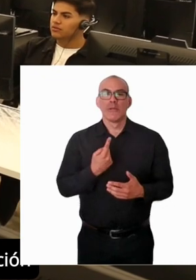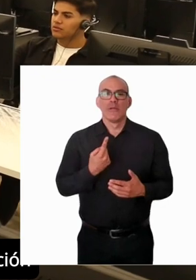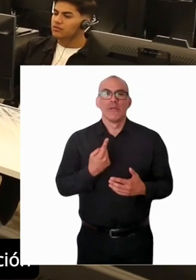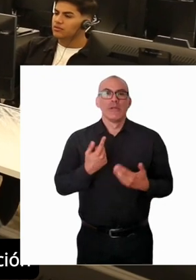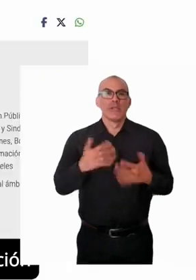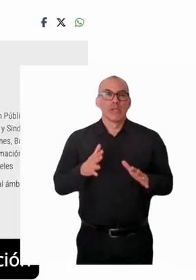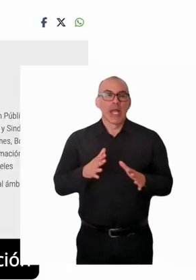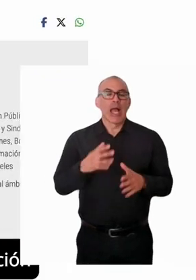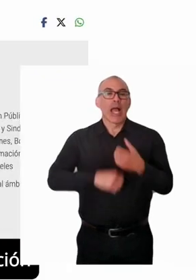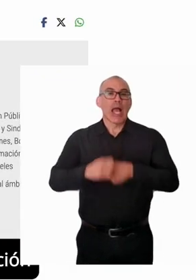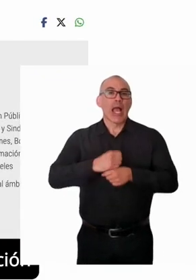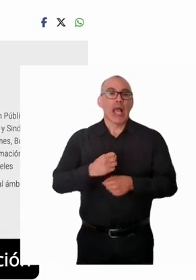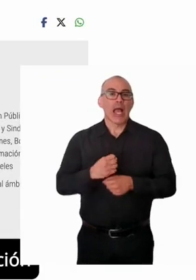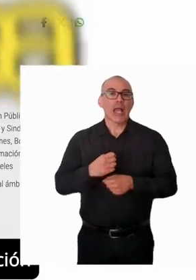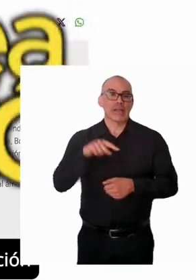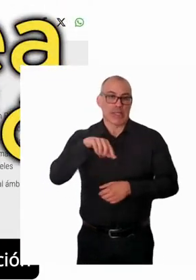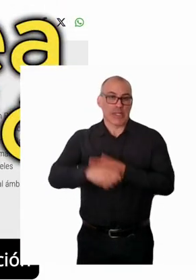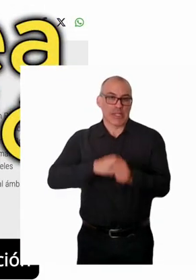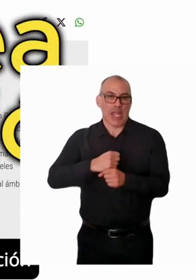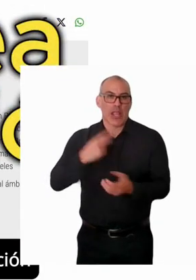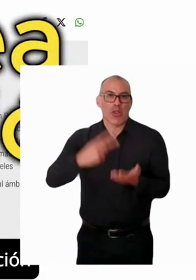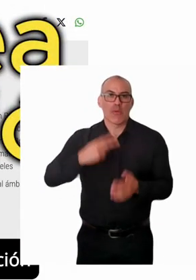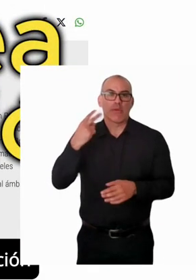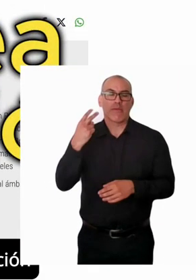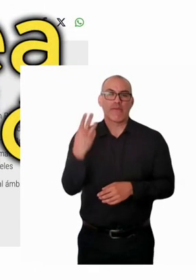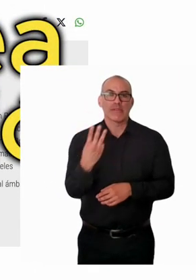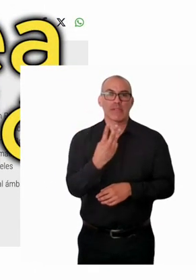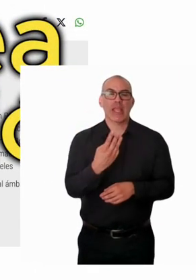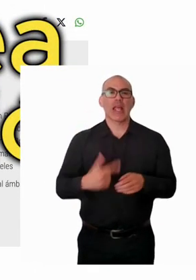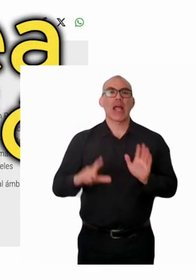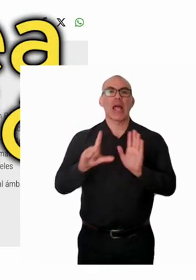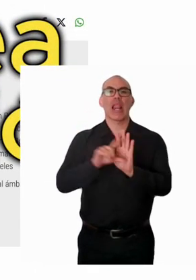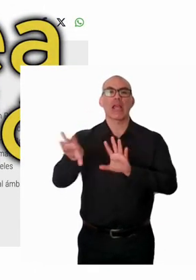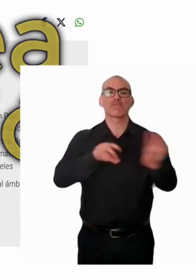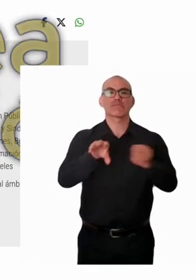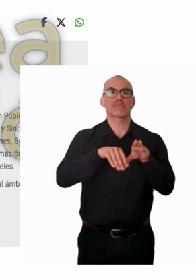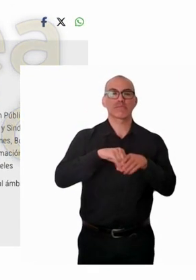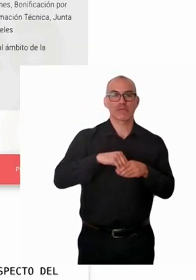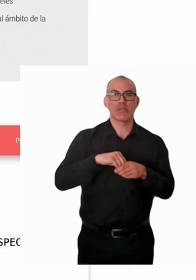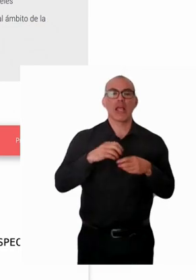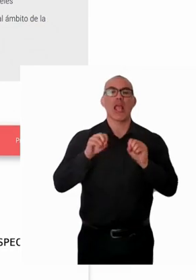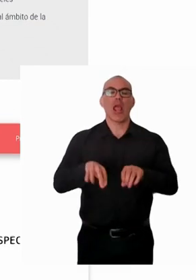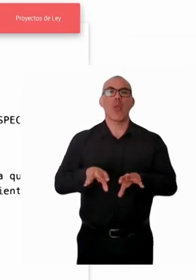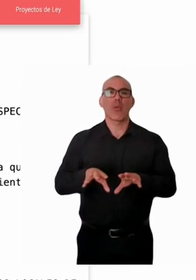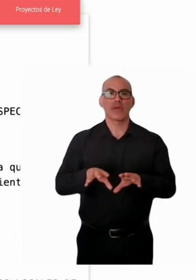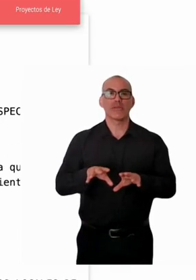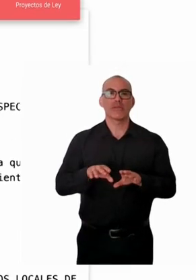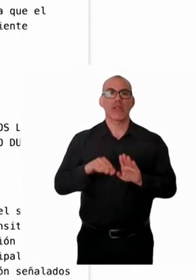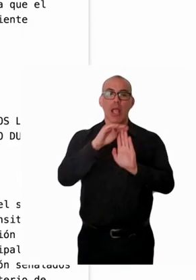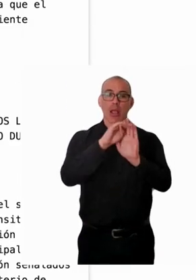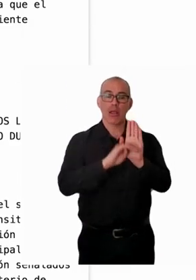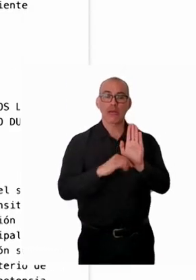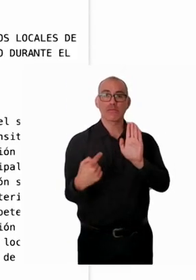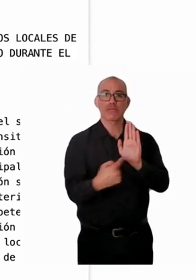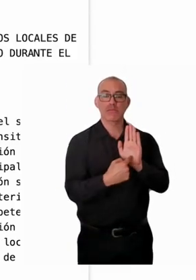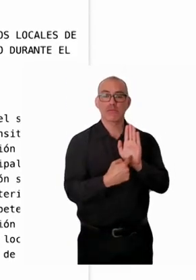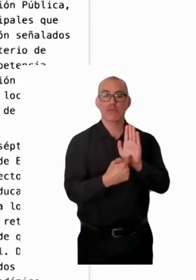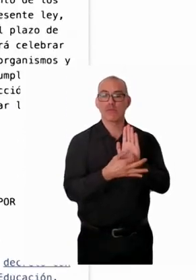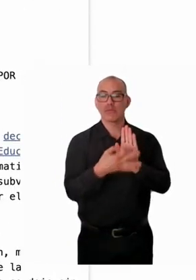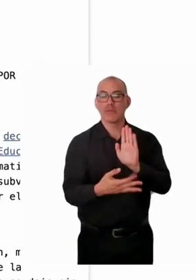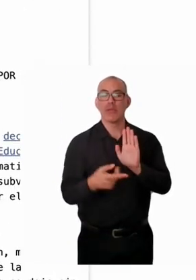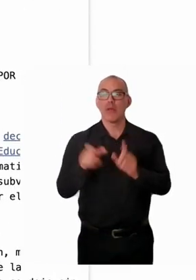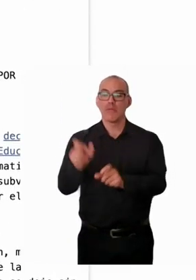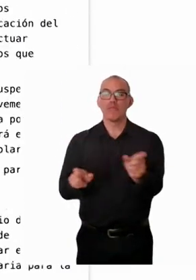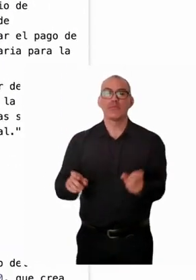2023 se promulgó Ley Miscelánea de Educación, que entre otras medidas permite que las personas con discapacidad